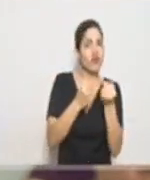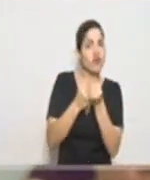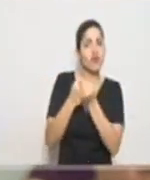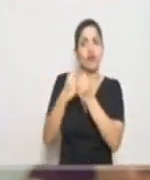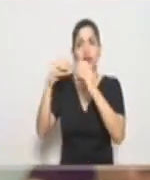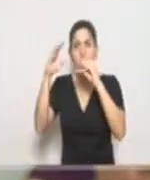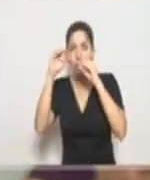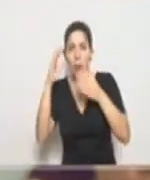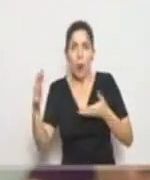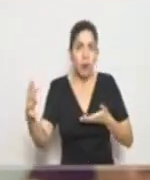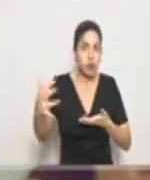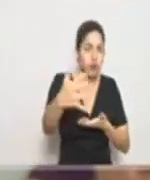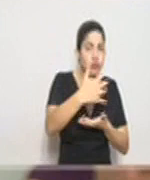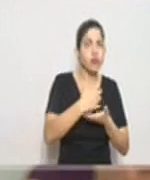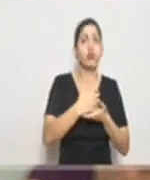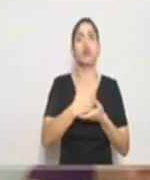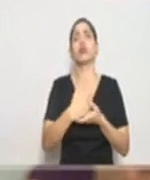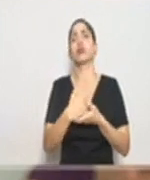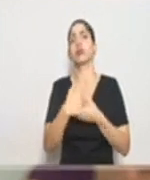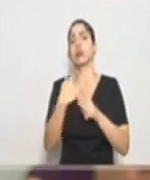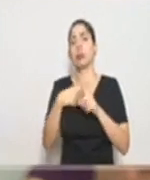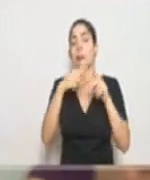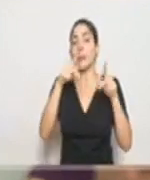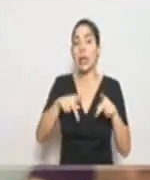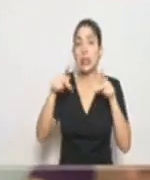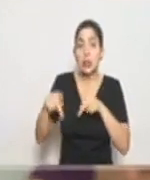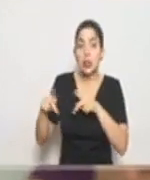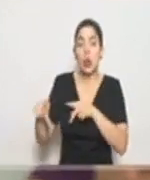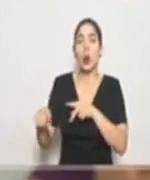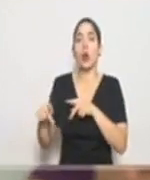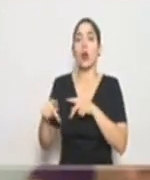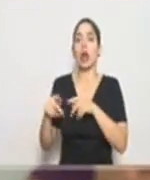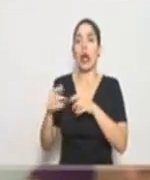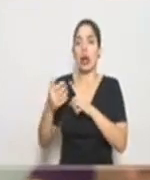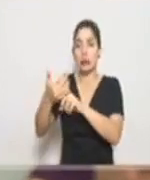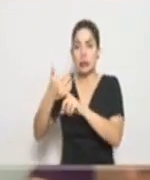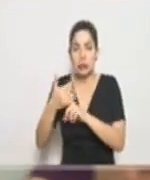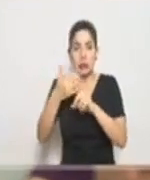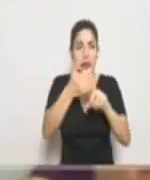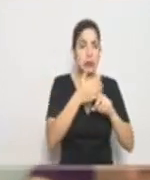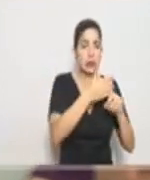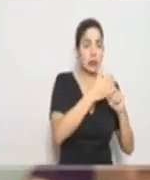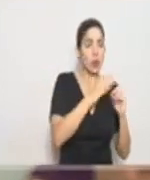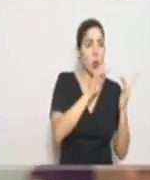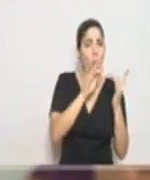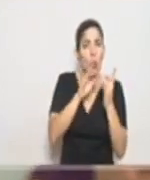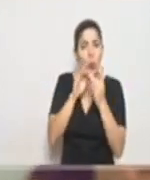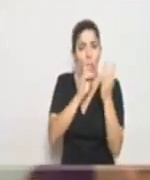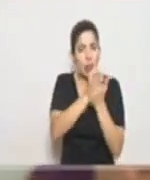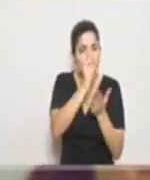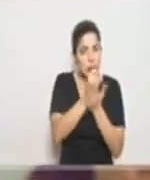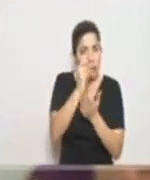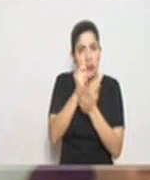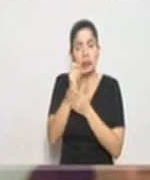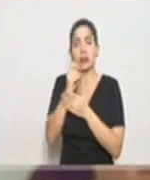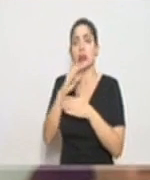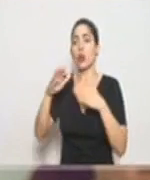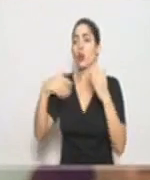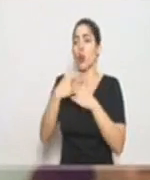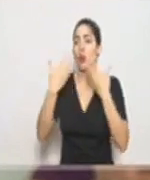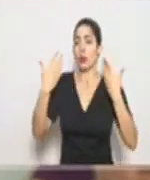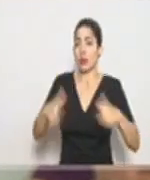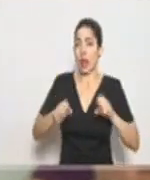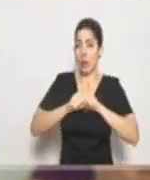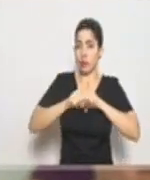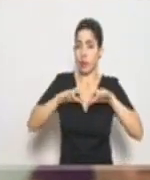los datos, para tener las personas aisladas, todos los contactos investigados, todo lo que hemos desplegado